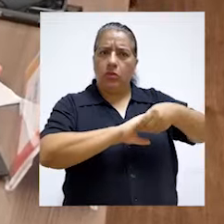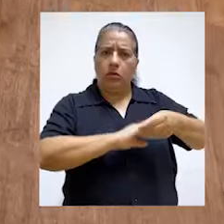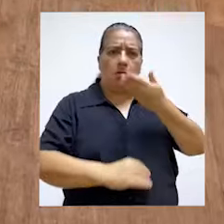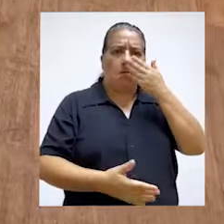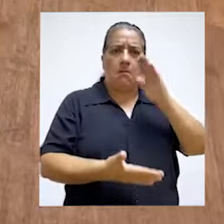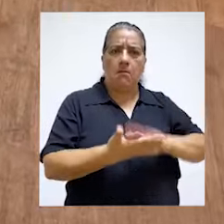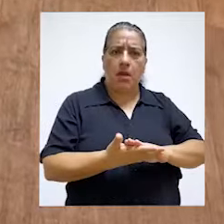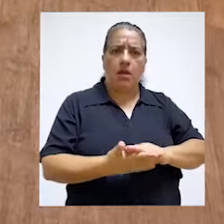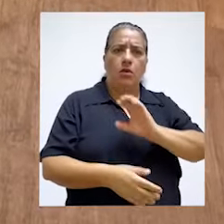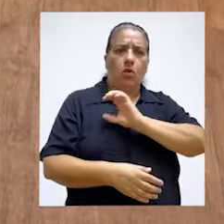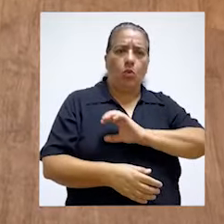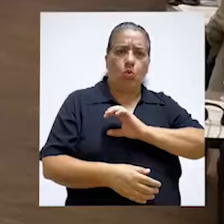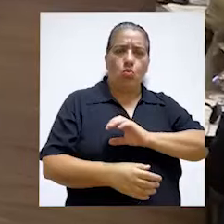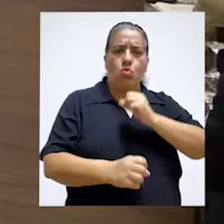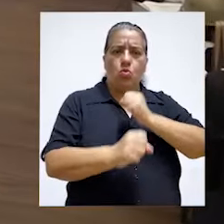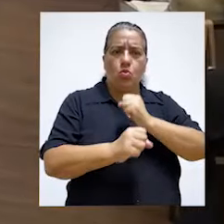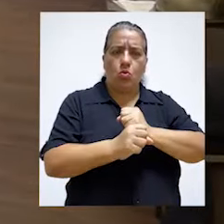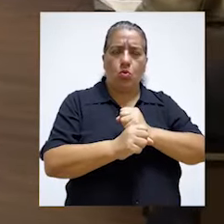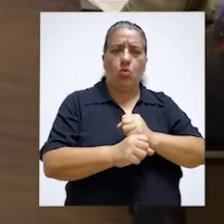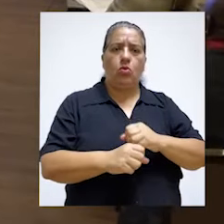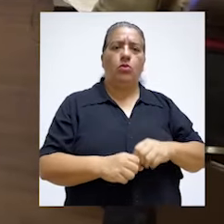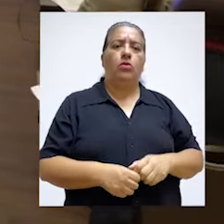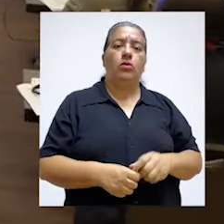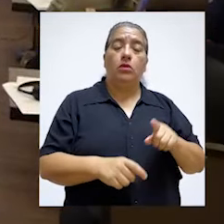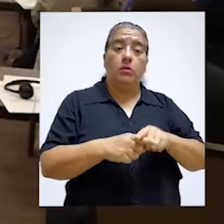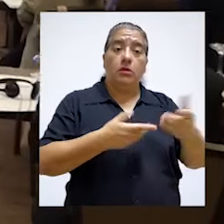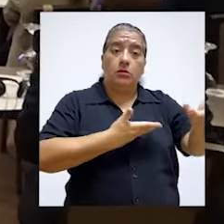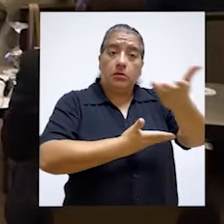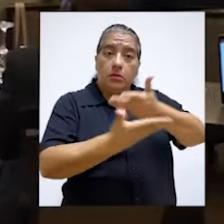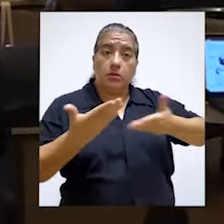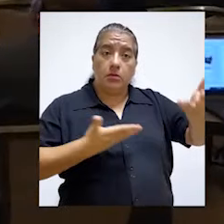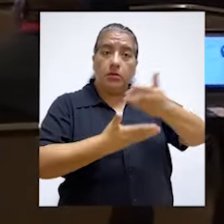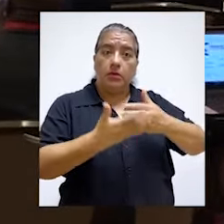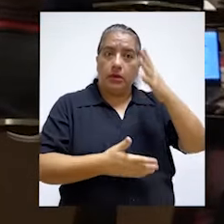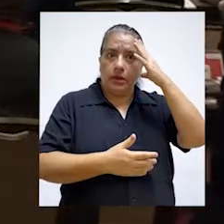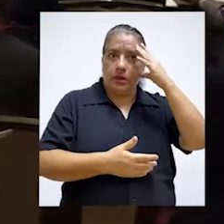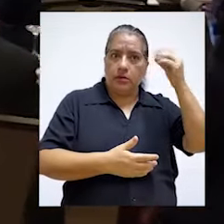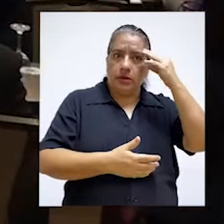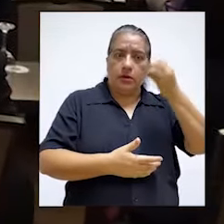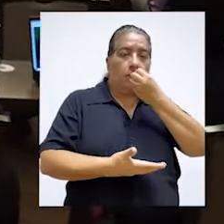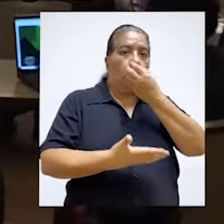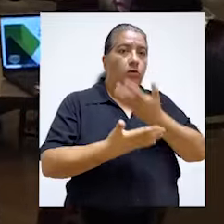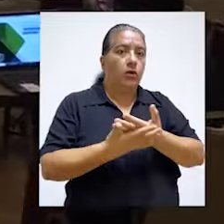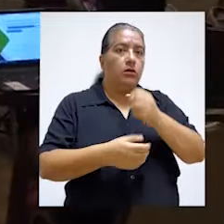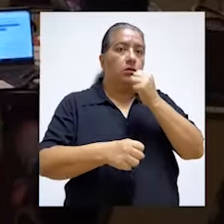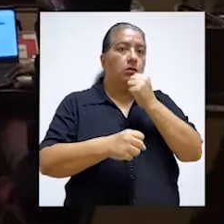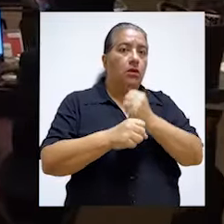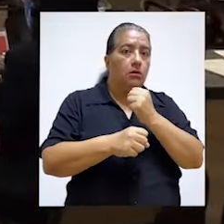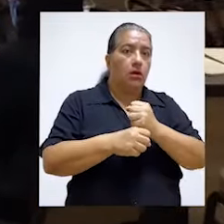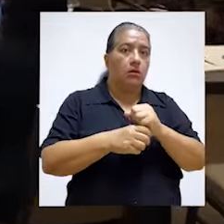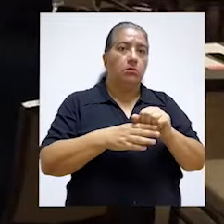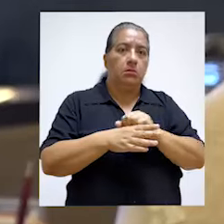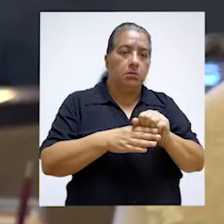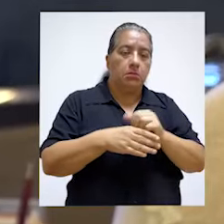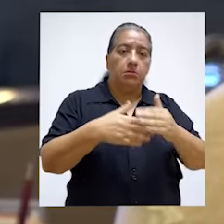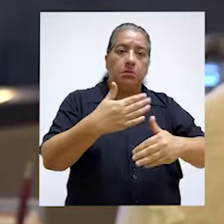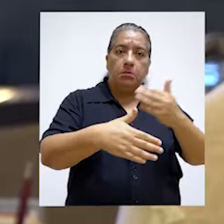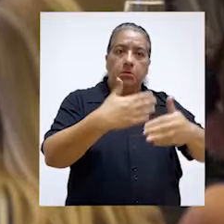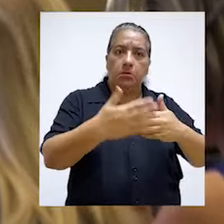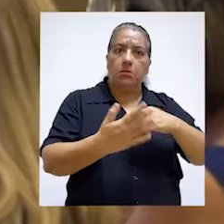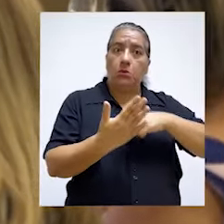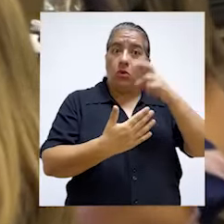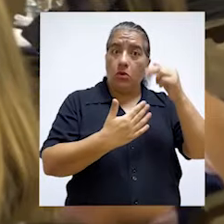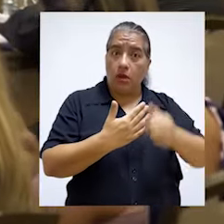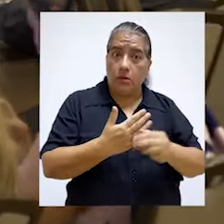corrupción y la inconducta funcional. De igual forma, intercambiarán experiencias y buenas prácticas en la implementación de programas